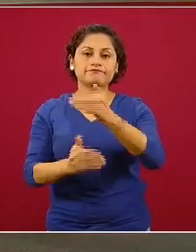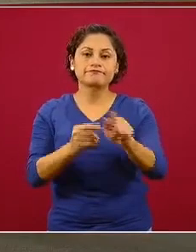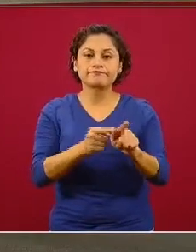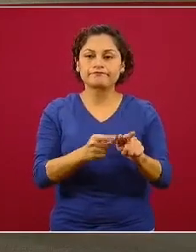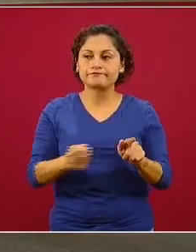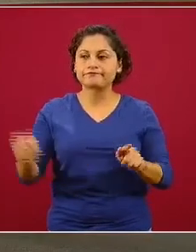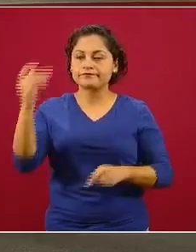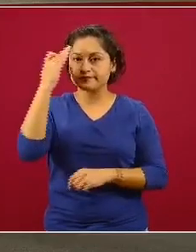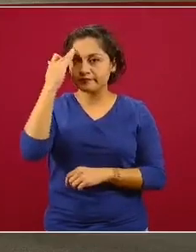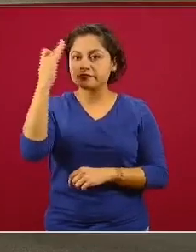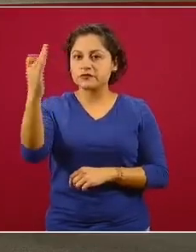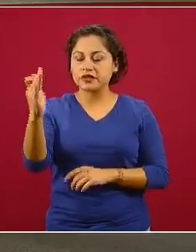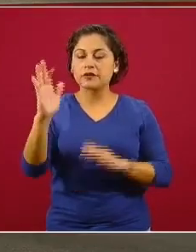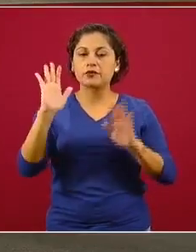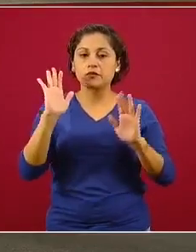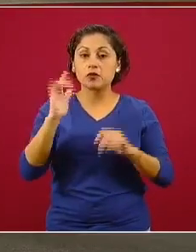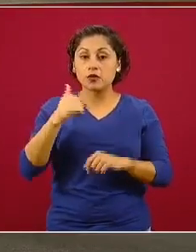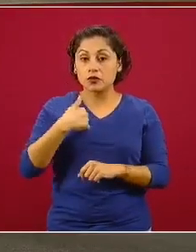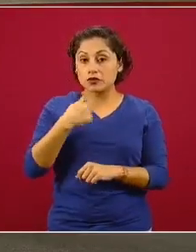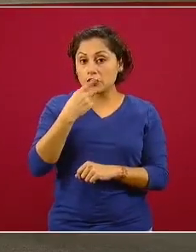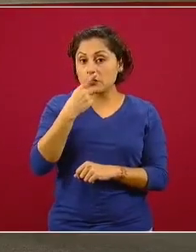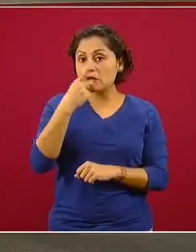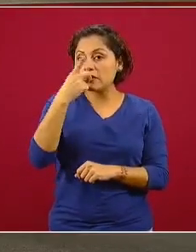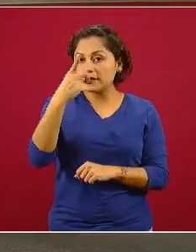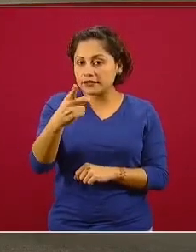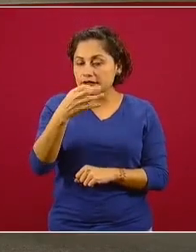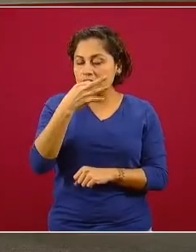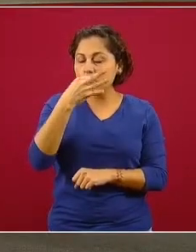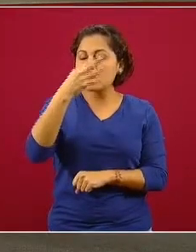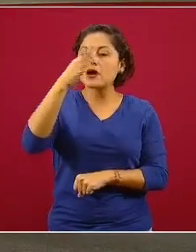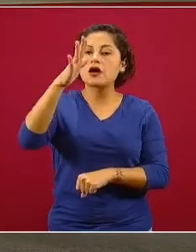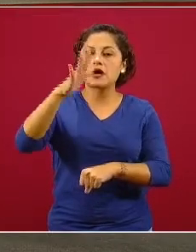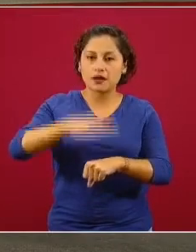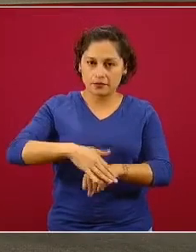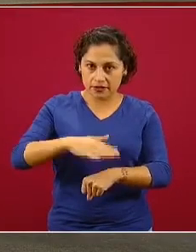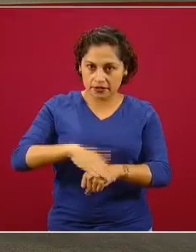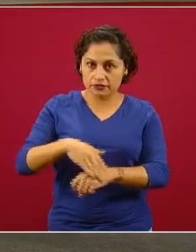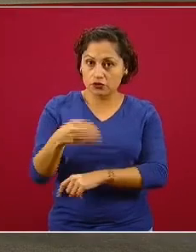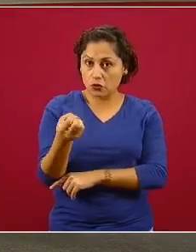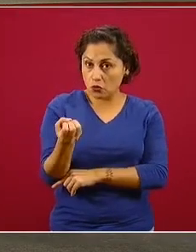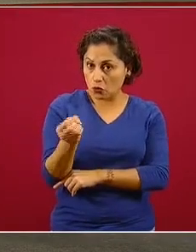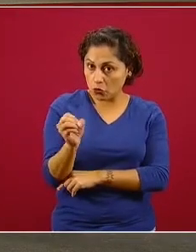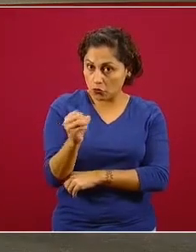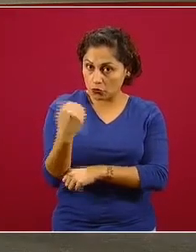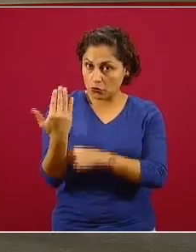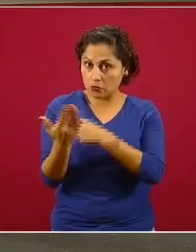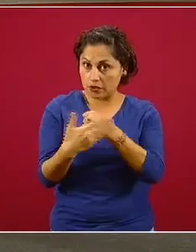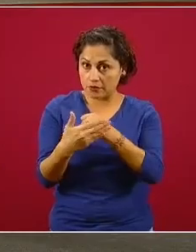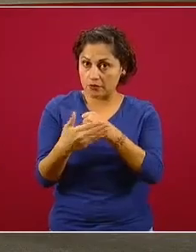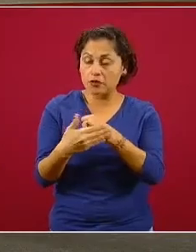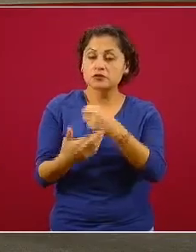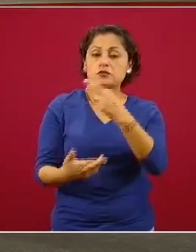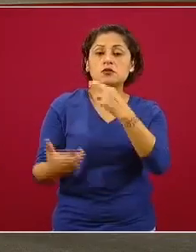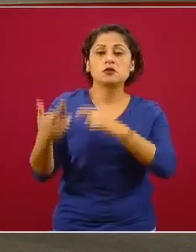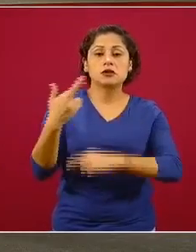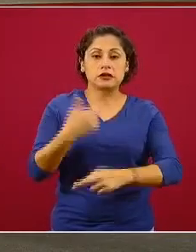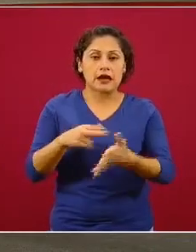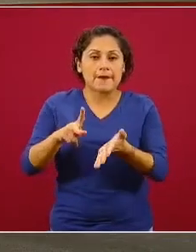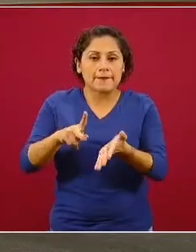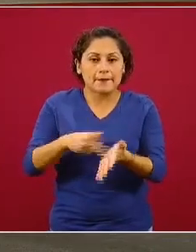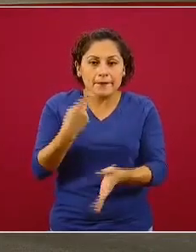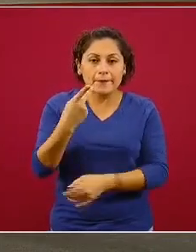puedo garantizar que va a llegar la influenza. La influenza es cíclica, se presenta en todos los otoños y los inviernos.